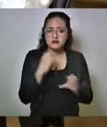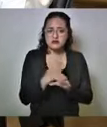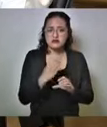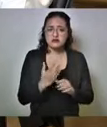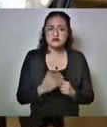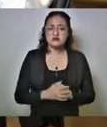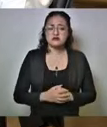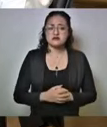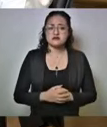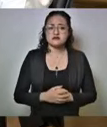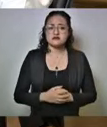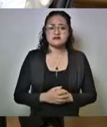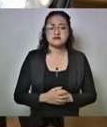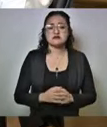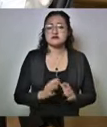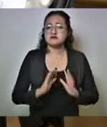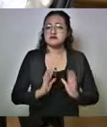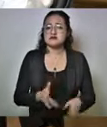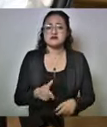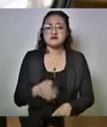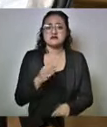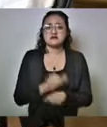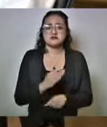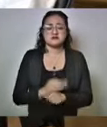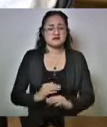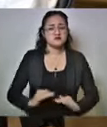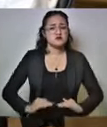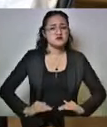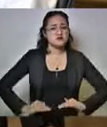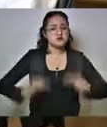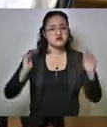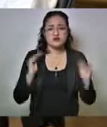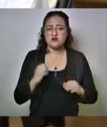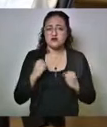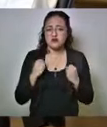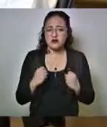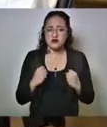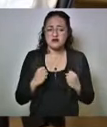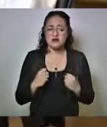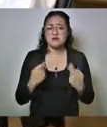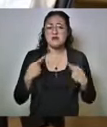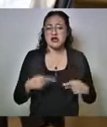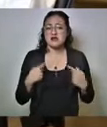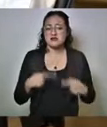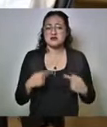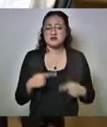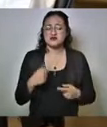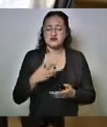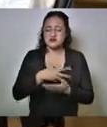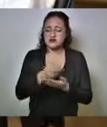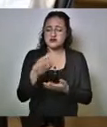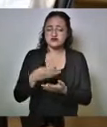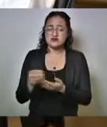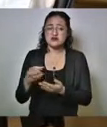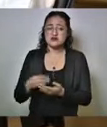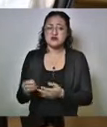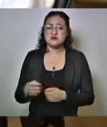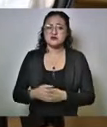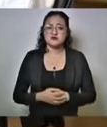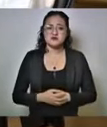Ya llegamos a las crestas sobre contagio en número